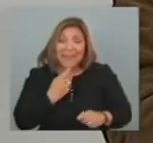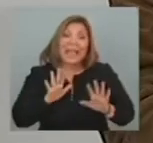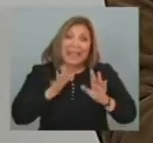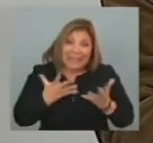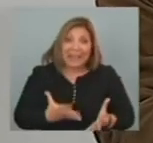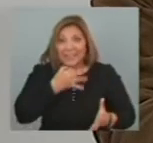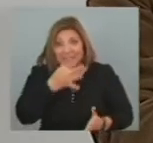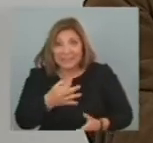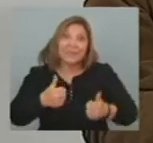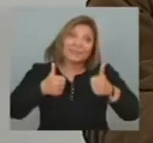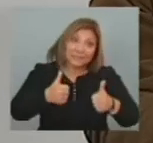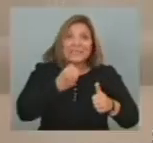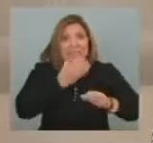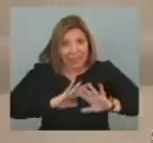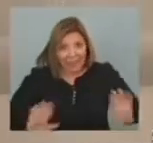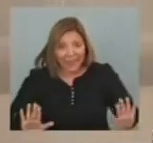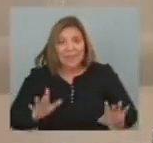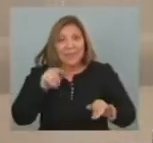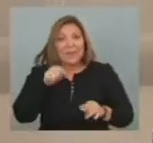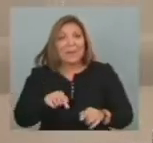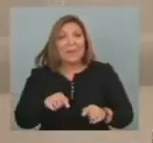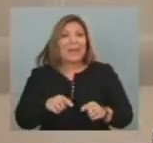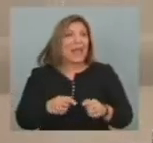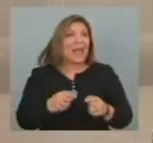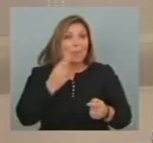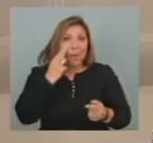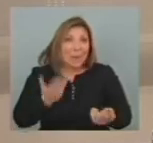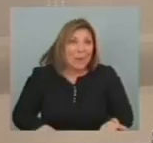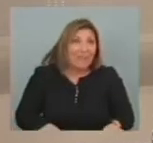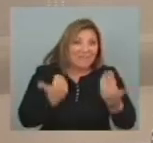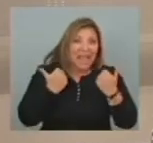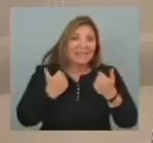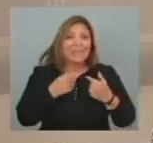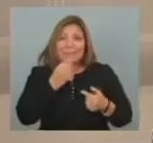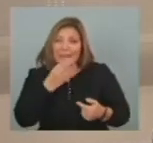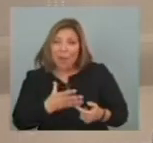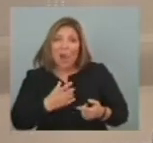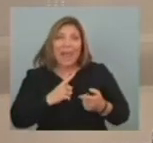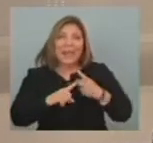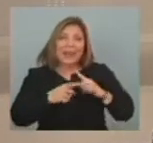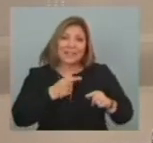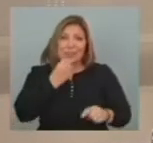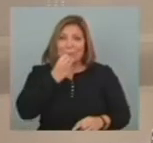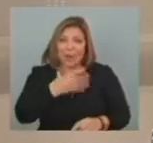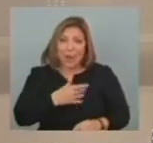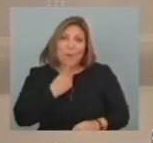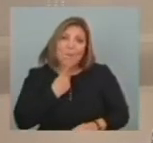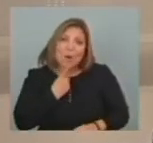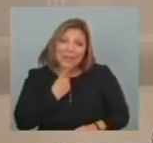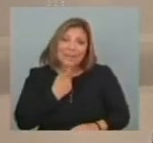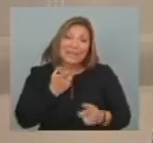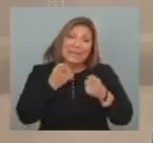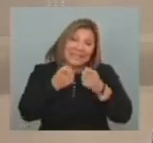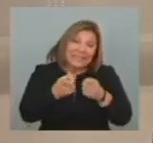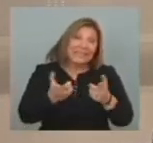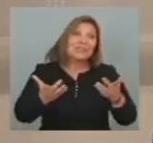Y para destrabar Cualquier problema Comercial Es mejor Tener una buena Relación política Y es